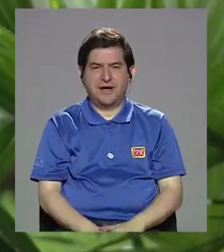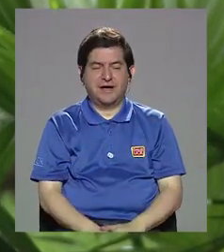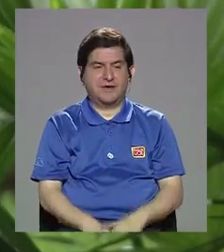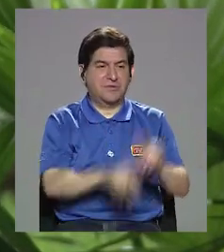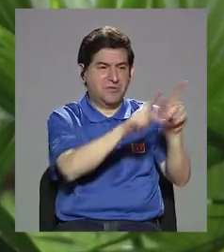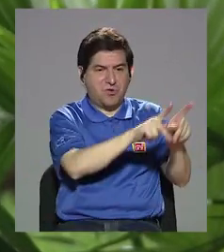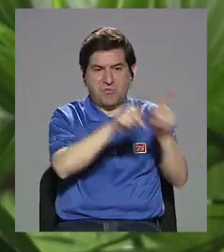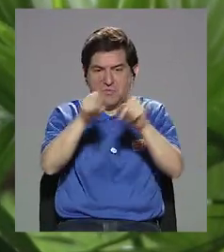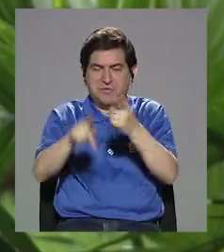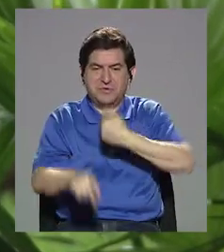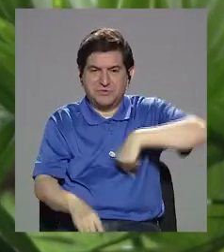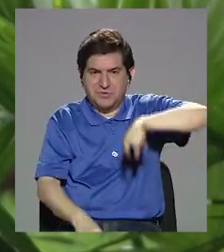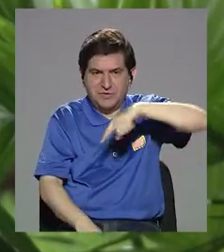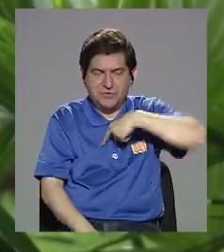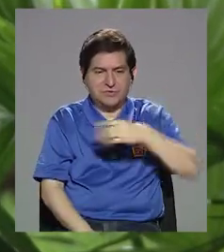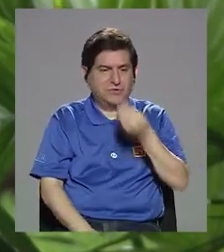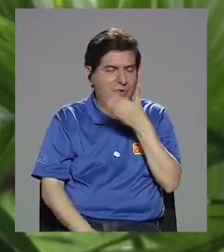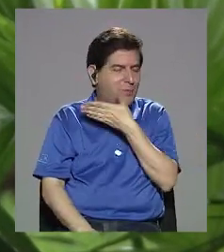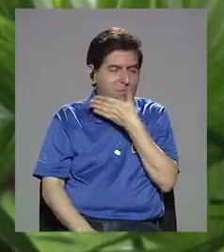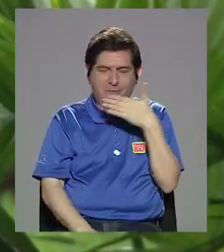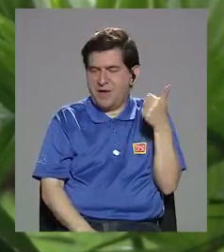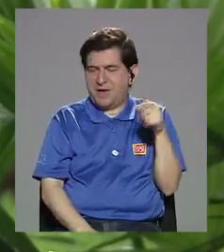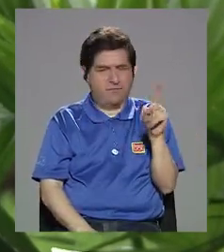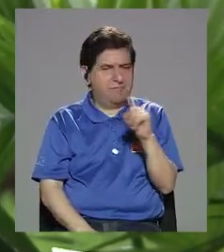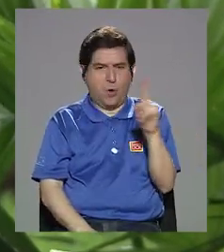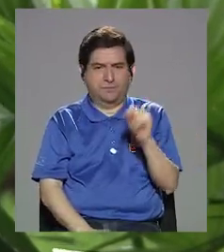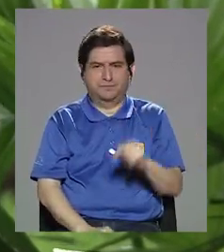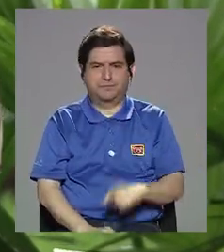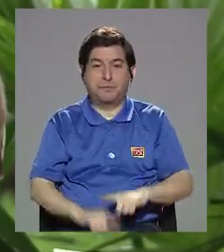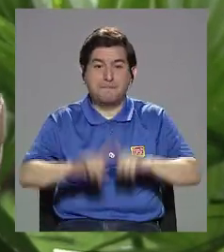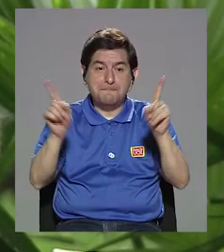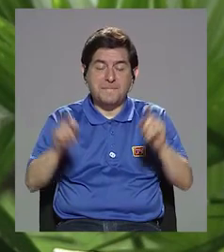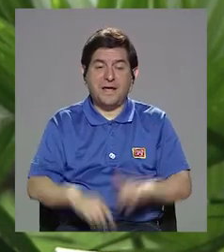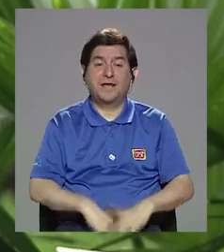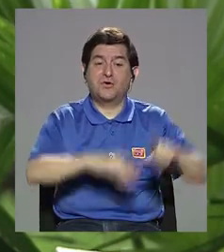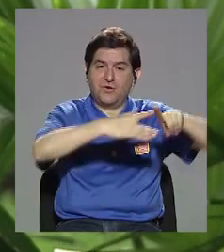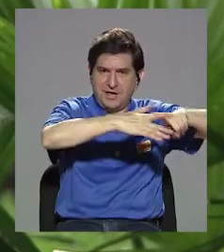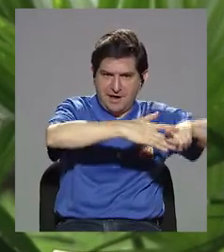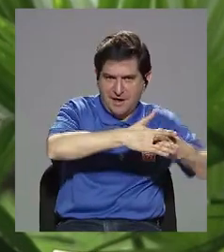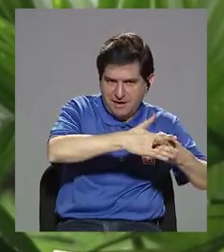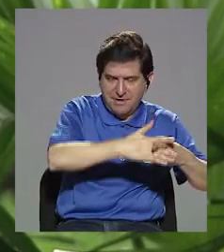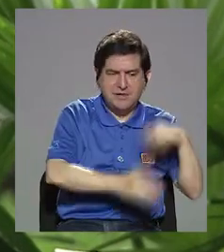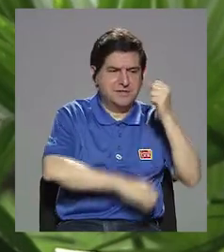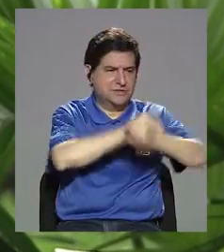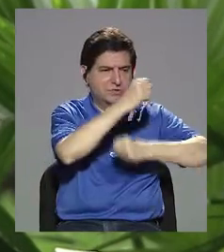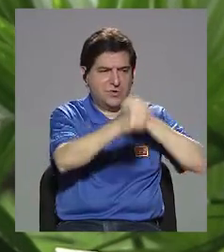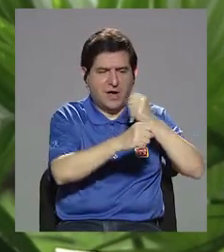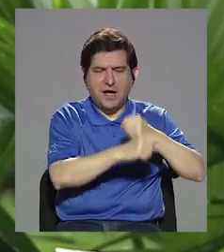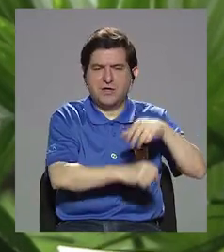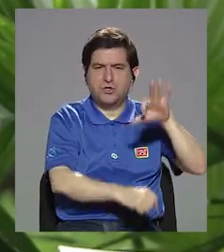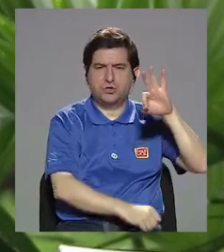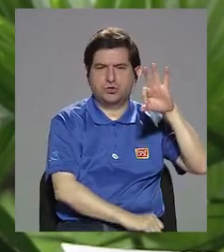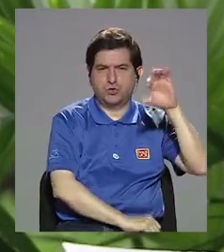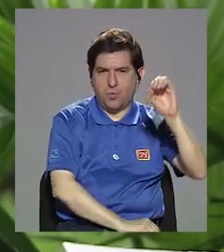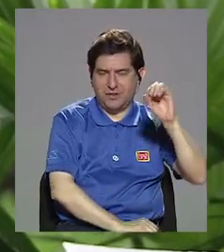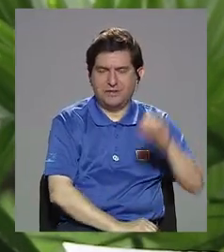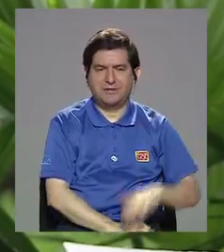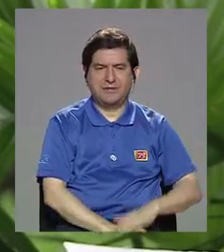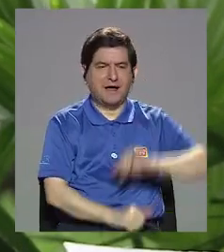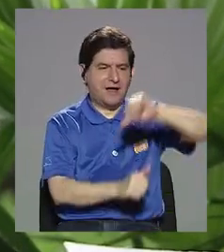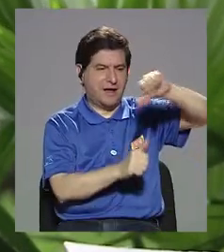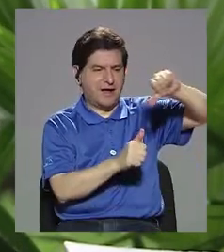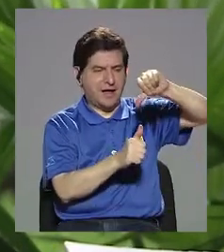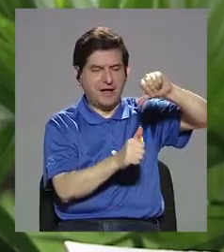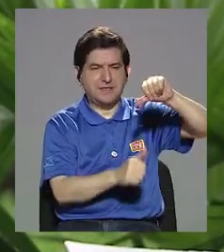individuos estamos comiendo mejor, sino que originalmente en los años 90, el aceite